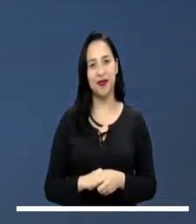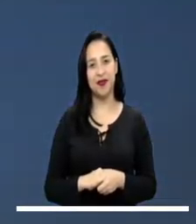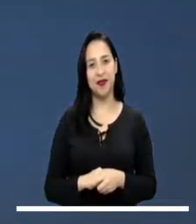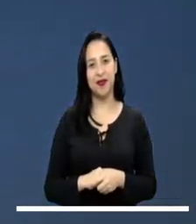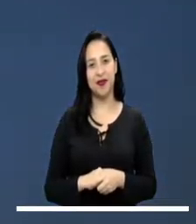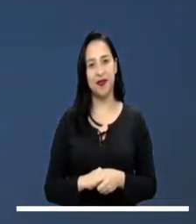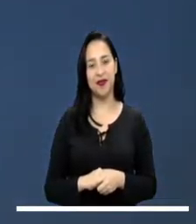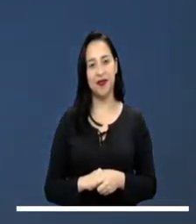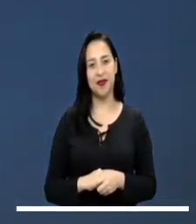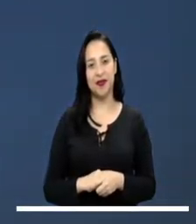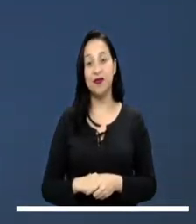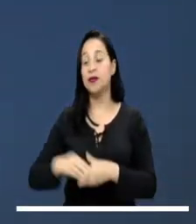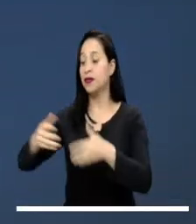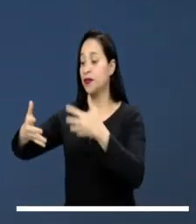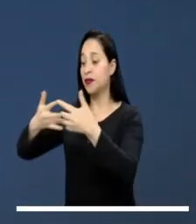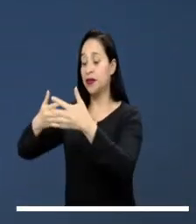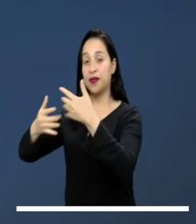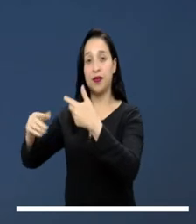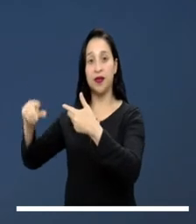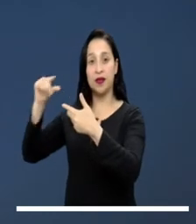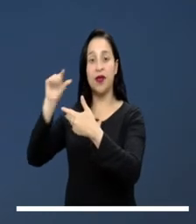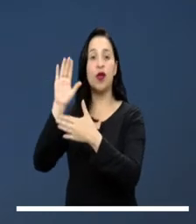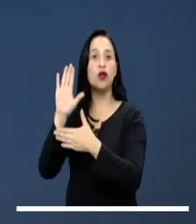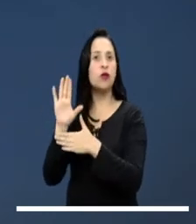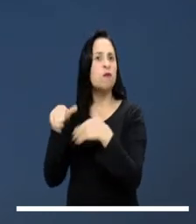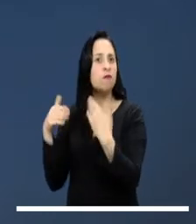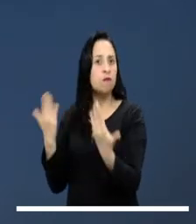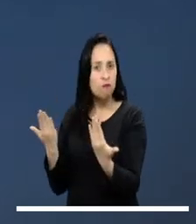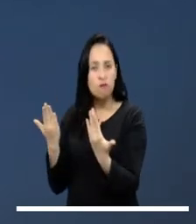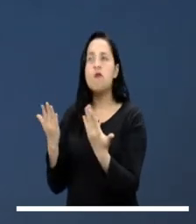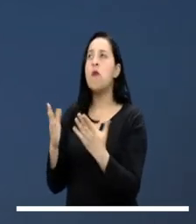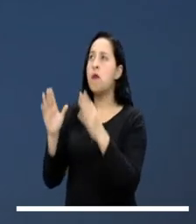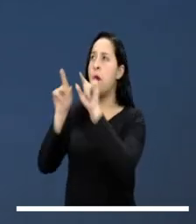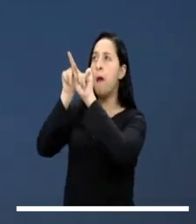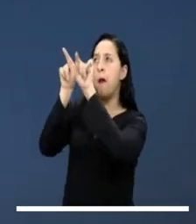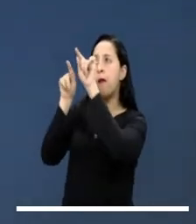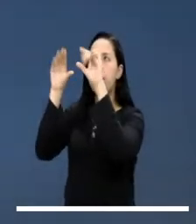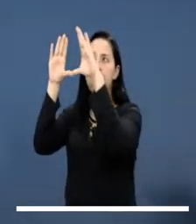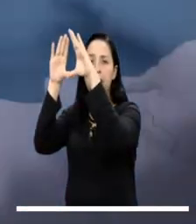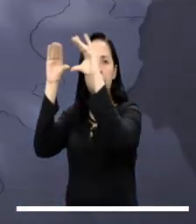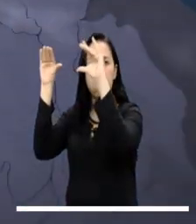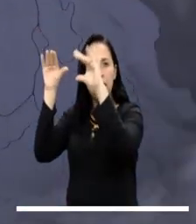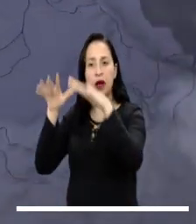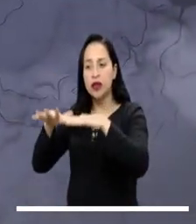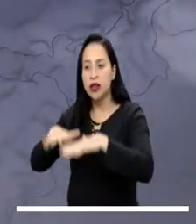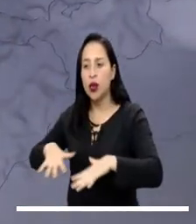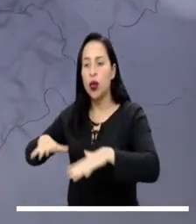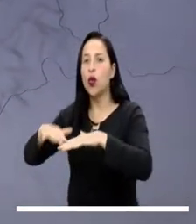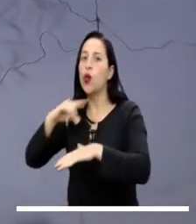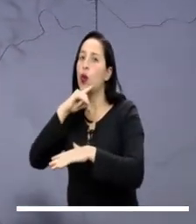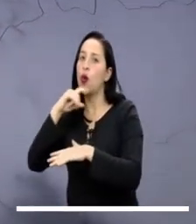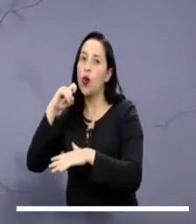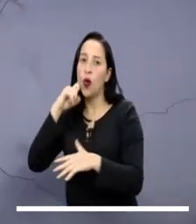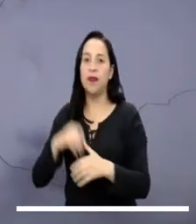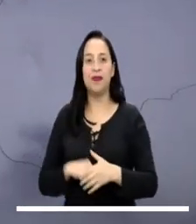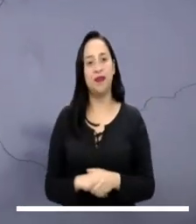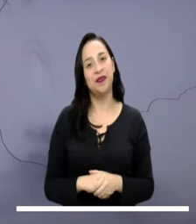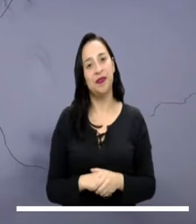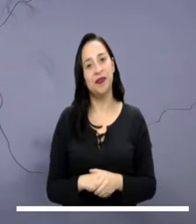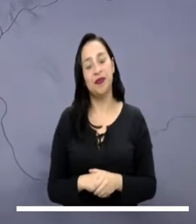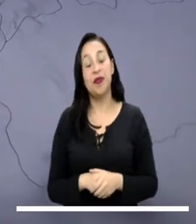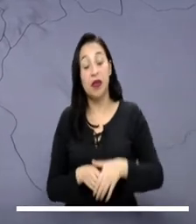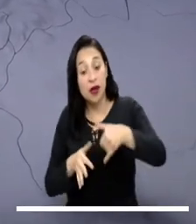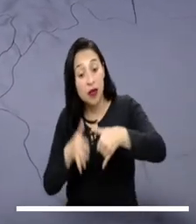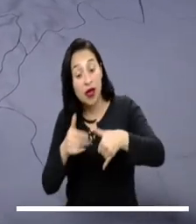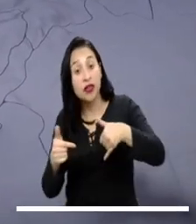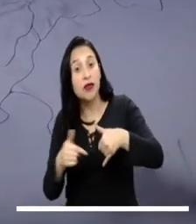A la altura del archipiélago de San Andrés y Providencia habrá un cielo con pocas nubes. No se esperan lluvias en las islas. En las últimas horas del